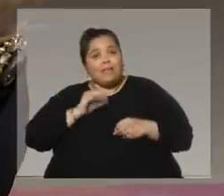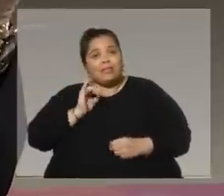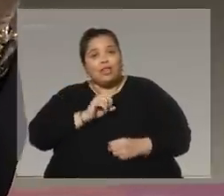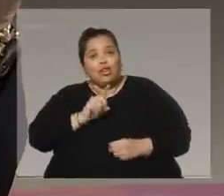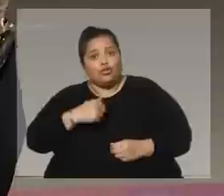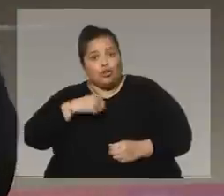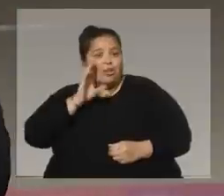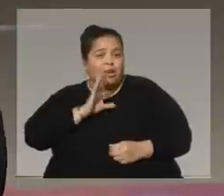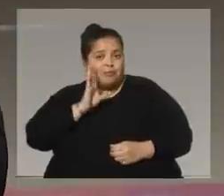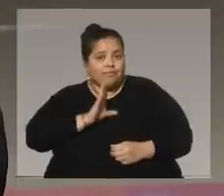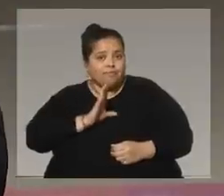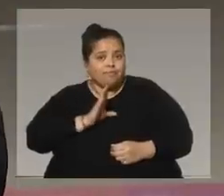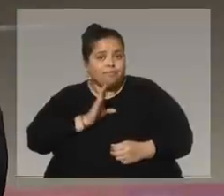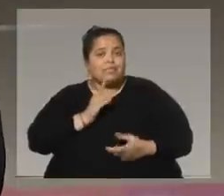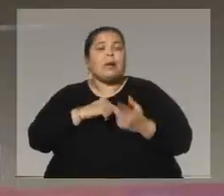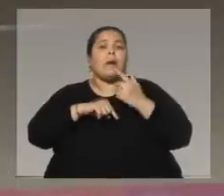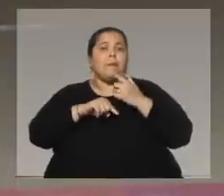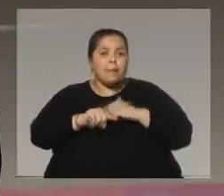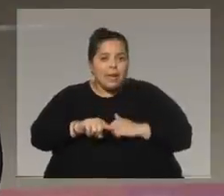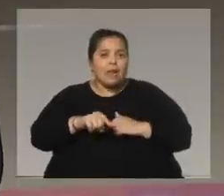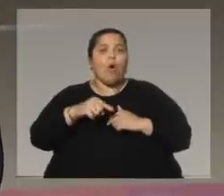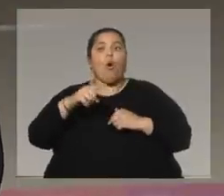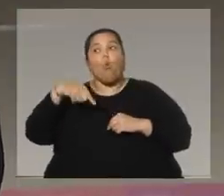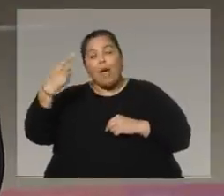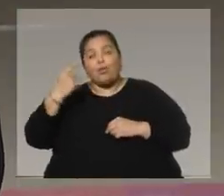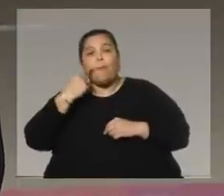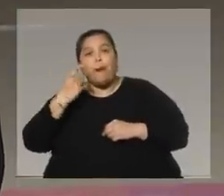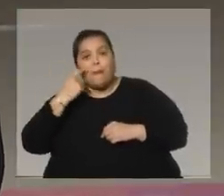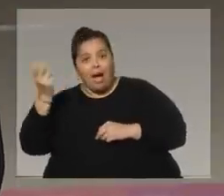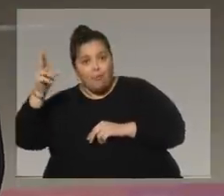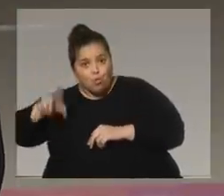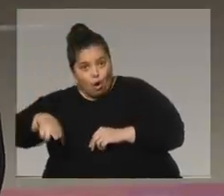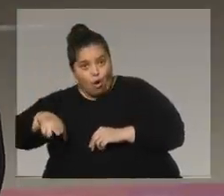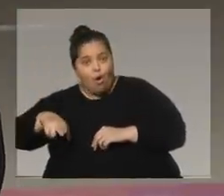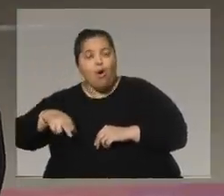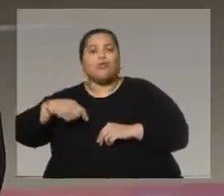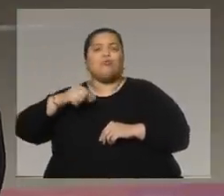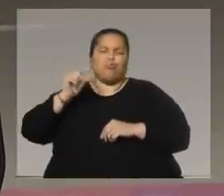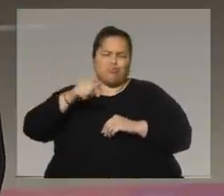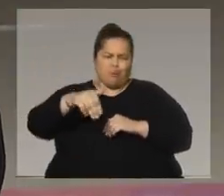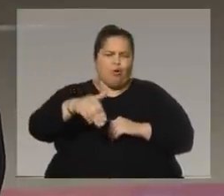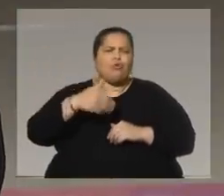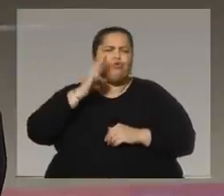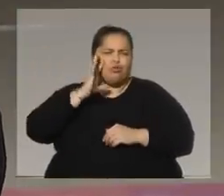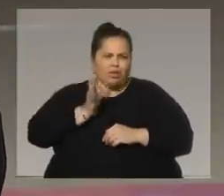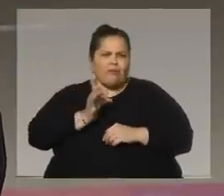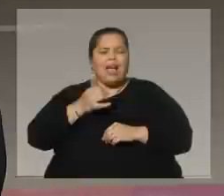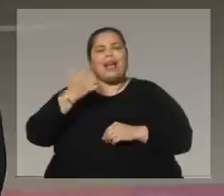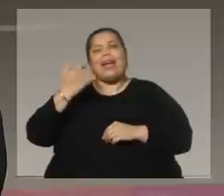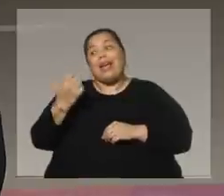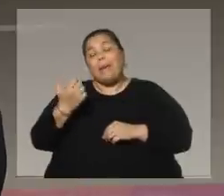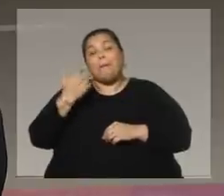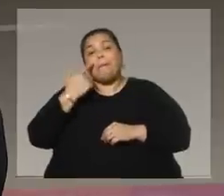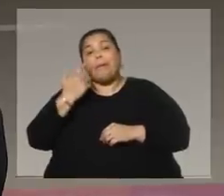Pero el asunto fue que cuando él falleció, al poco tiempo, yo me enteré que él se había peleado con su